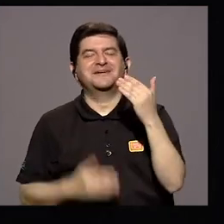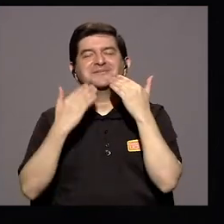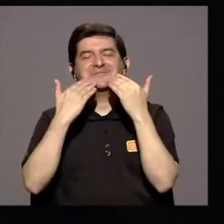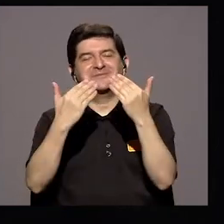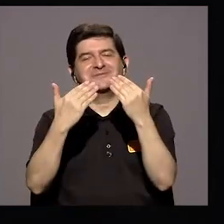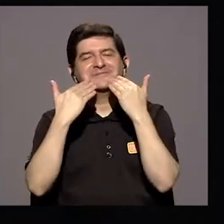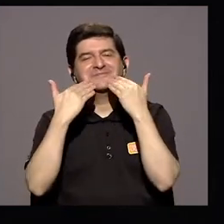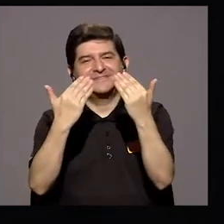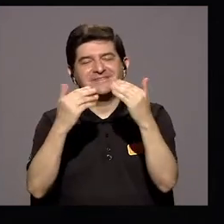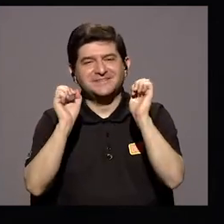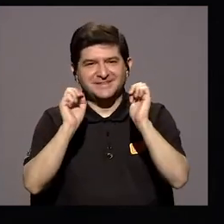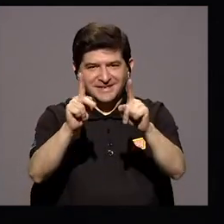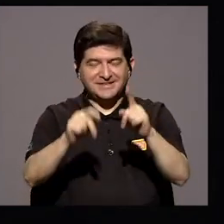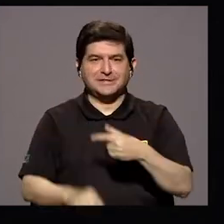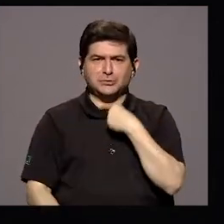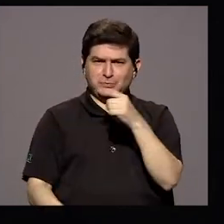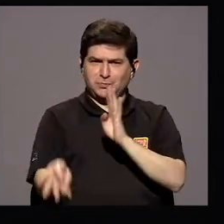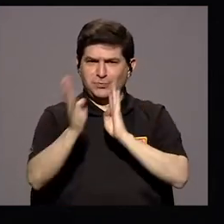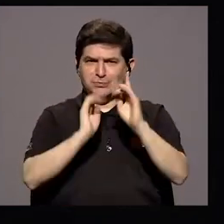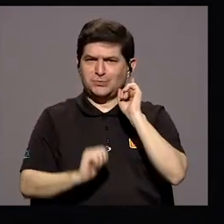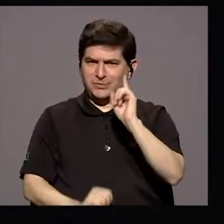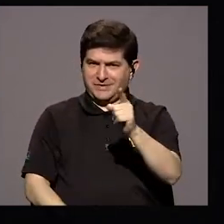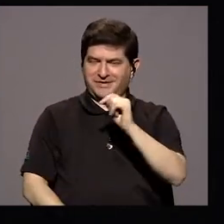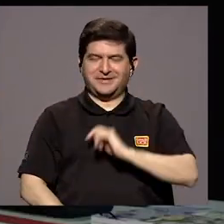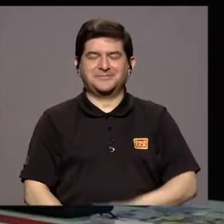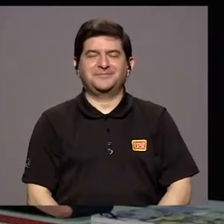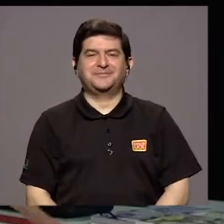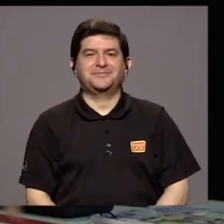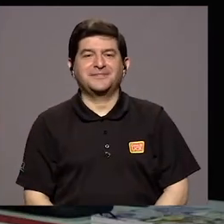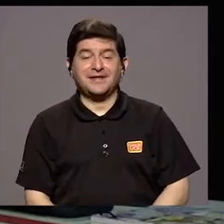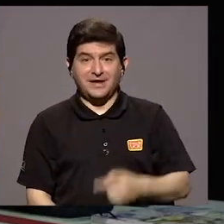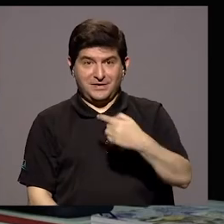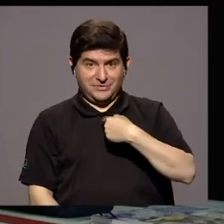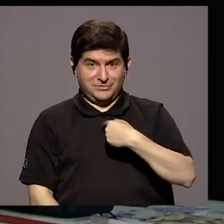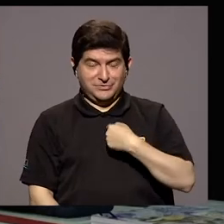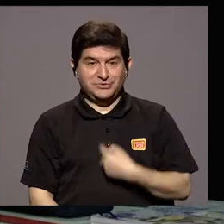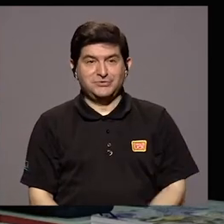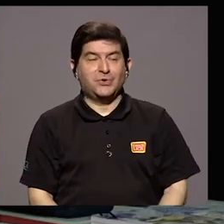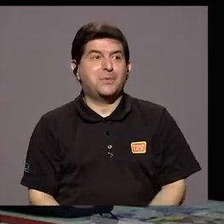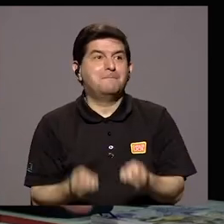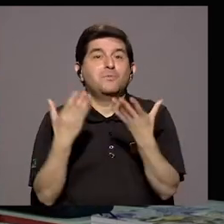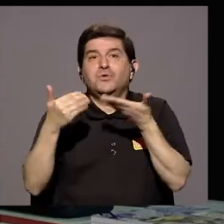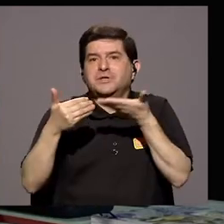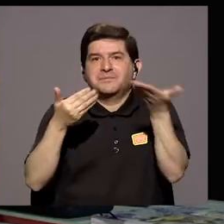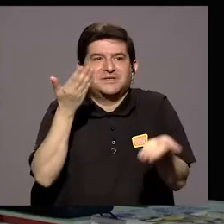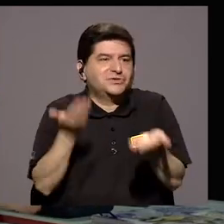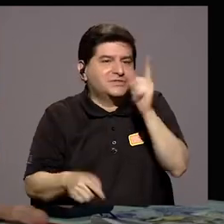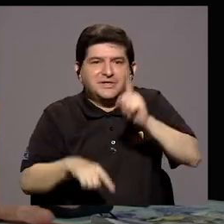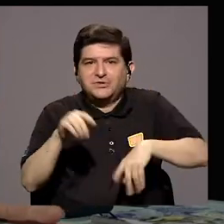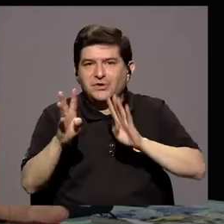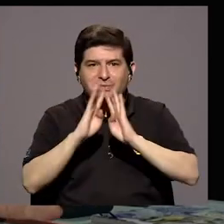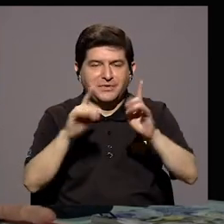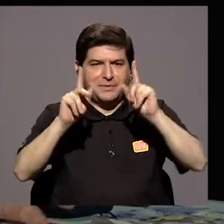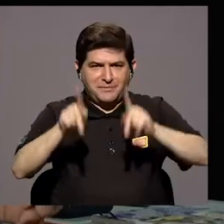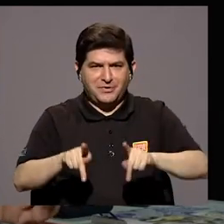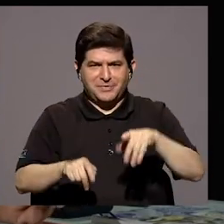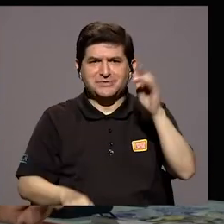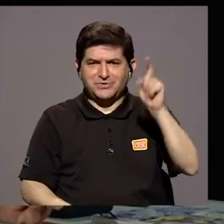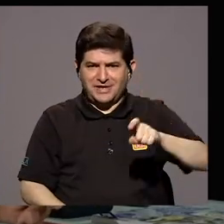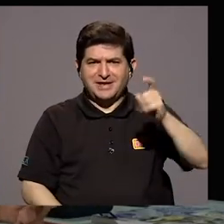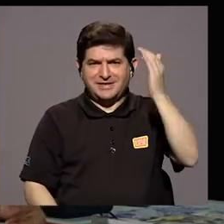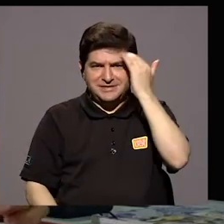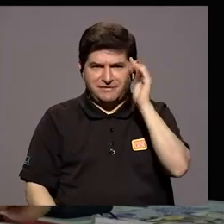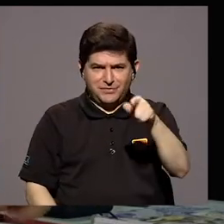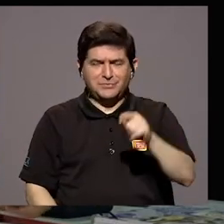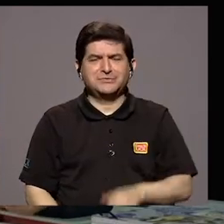agradecida por este espacio, un gusto conversar con usted Marlon Vea doña Marisol, me voy a quedar corto con un montón de cosas que la gente tiene que saber de usted Usted